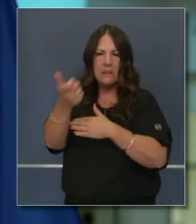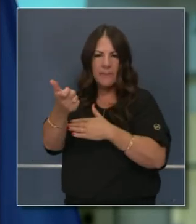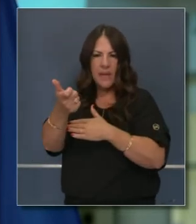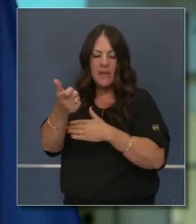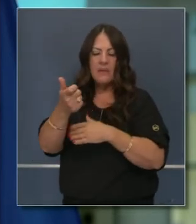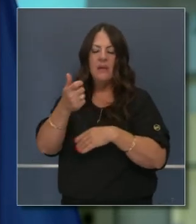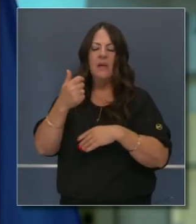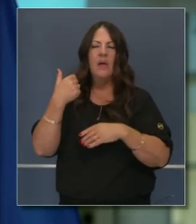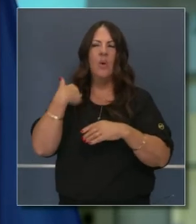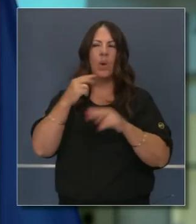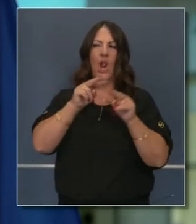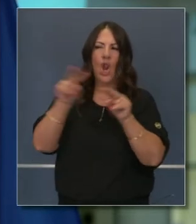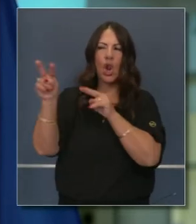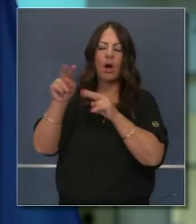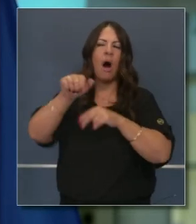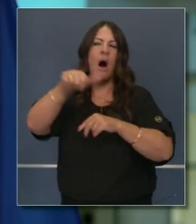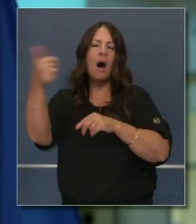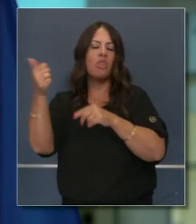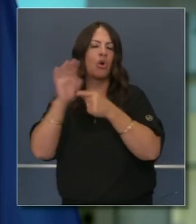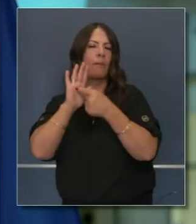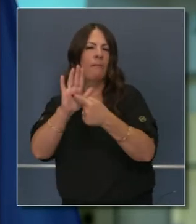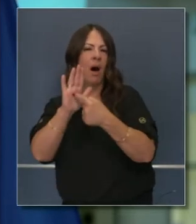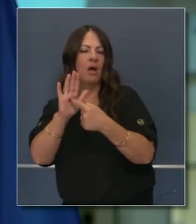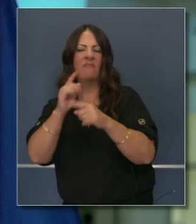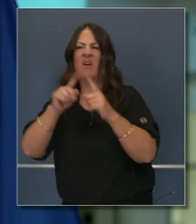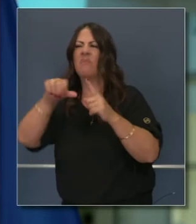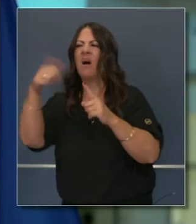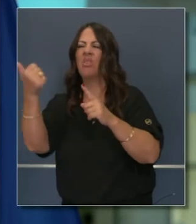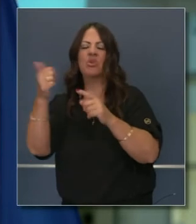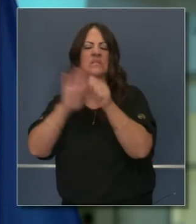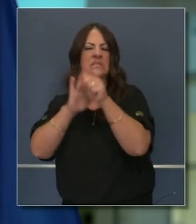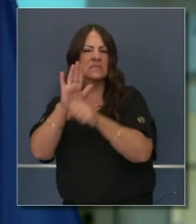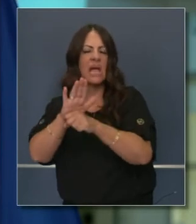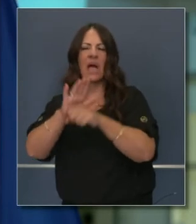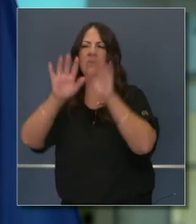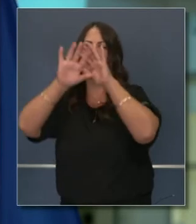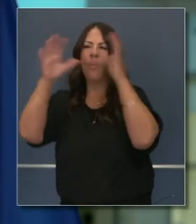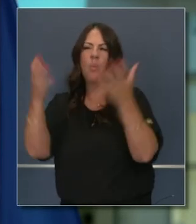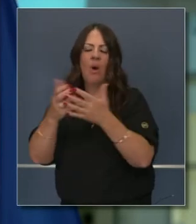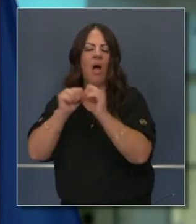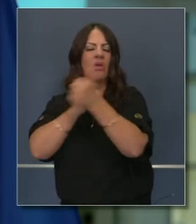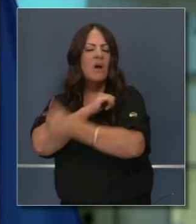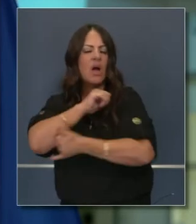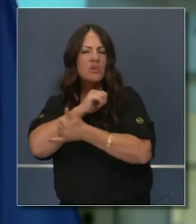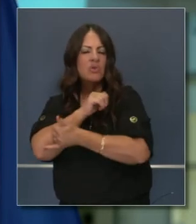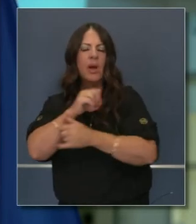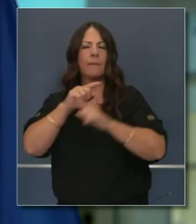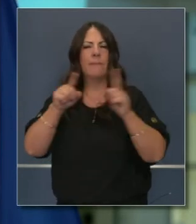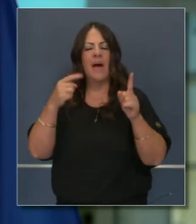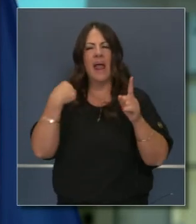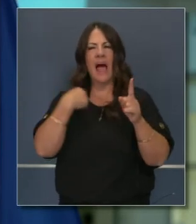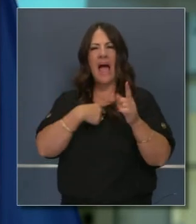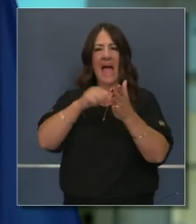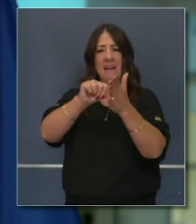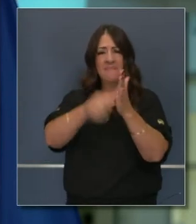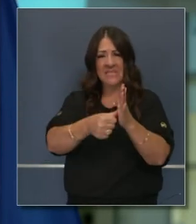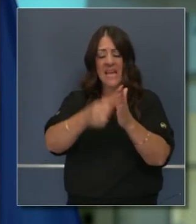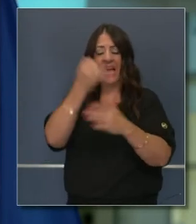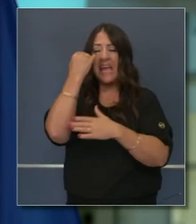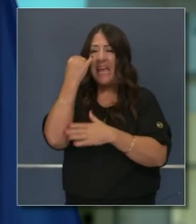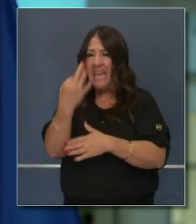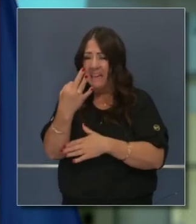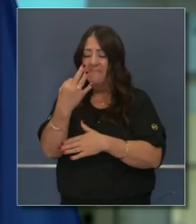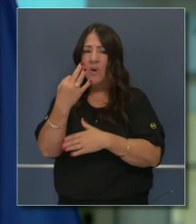diferentes modelos a través del país y del mundo para ayudarnos a prever dónde estaremos en 30 días. Pero yo